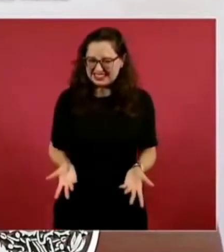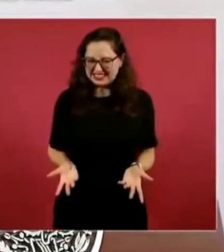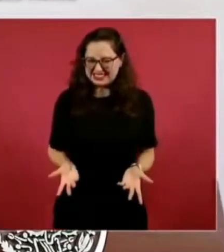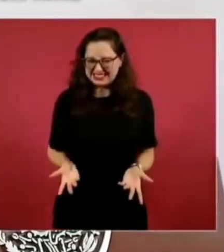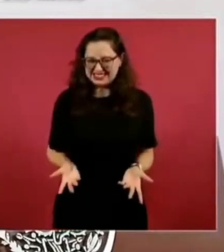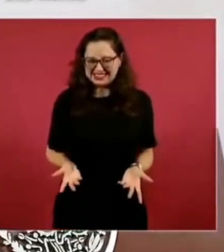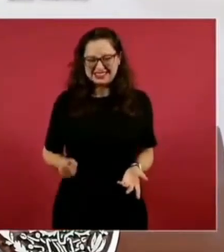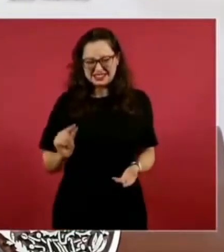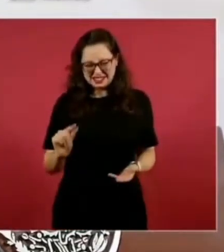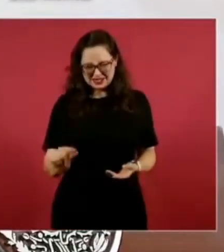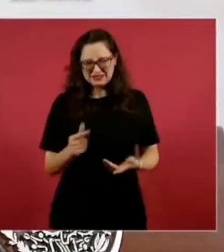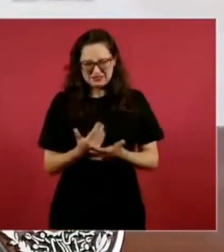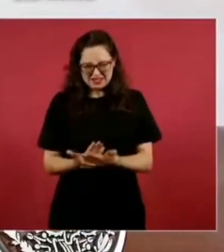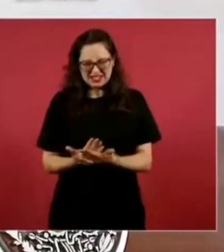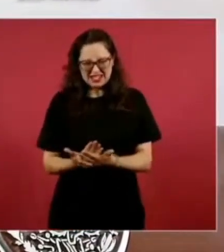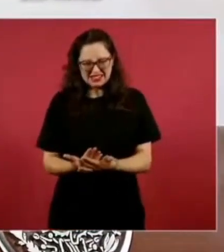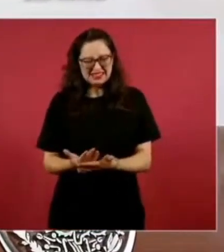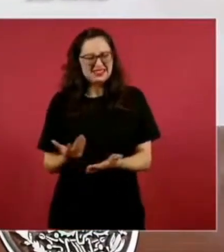Espérate. Entonces,